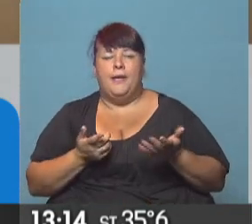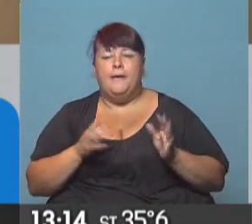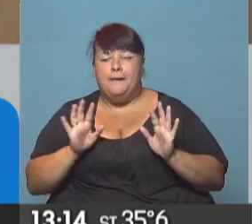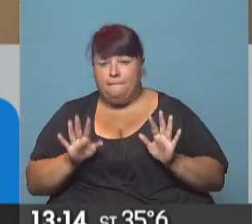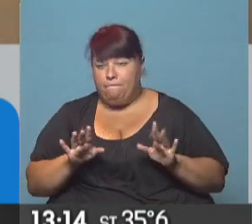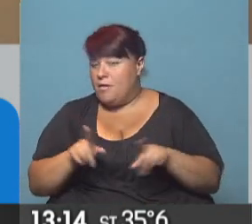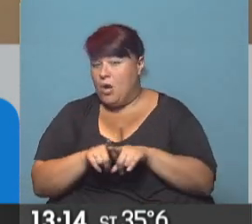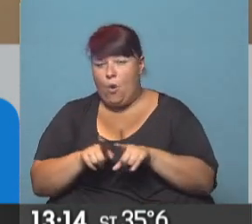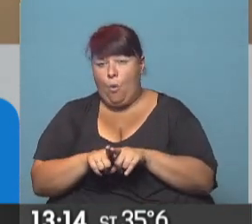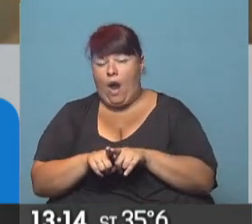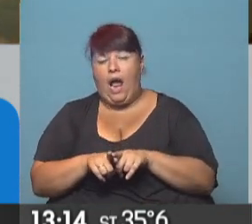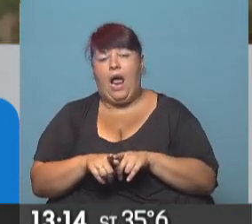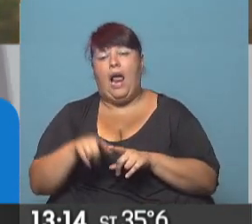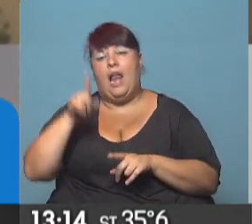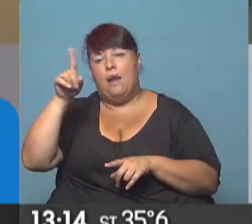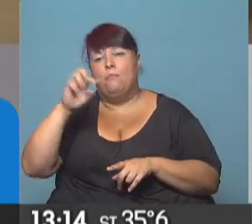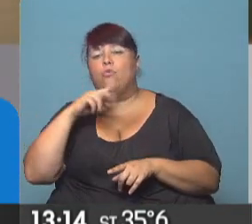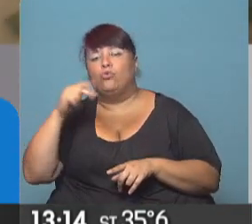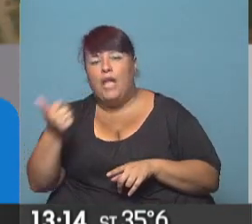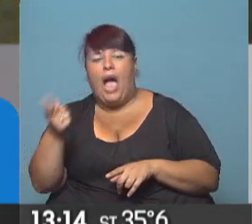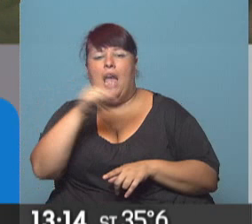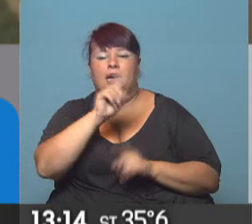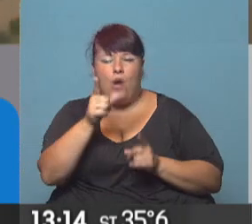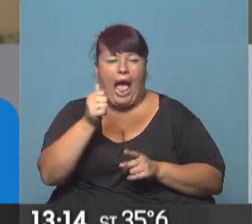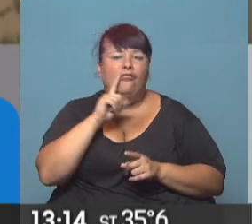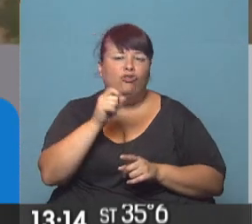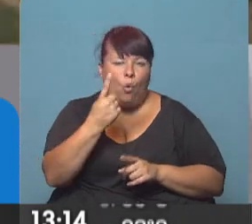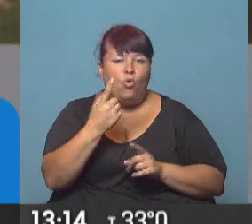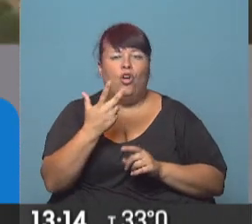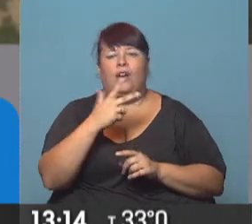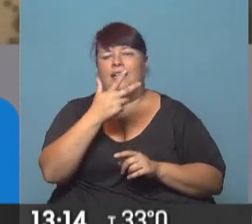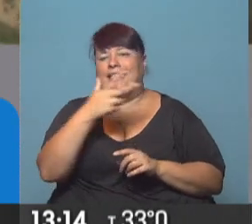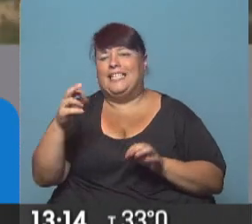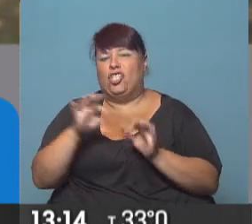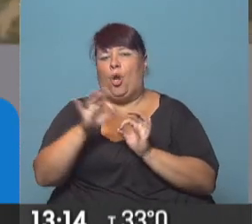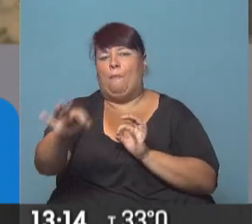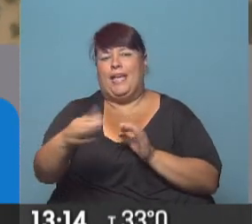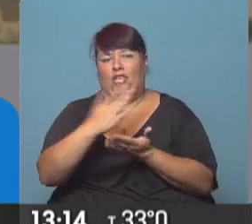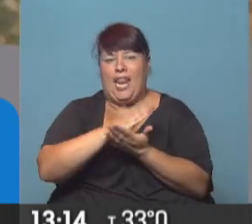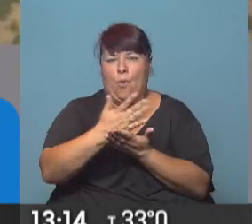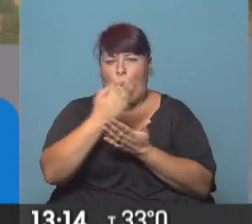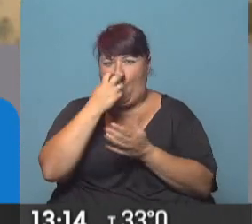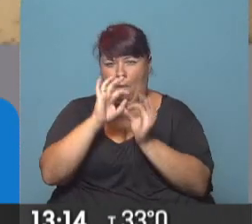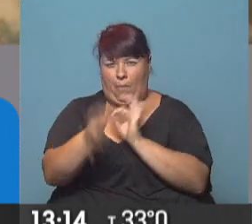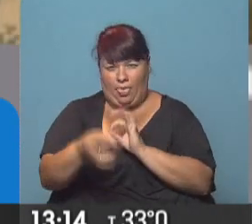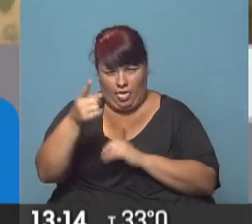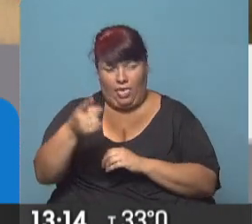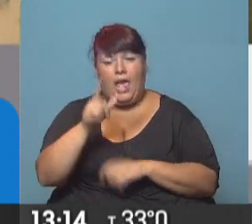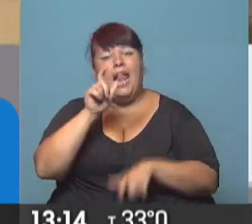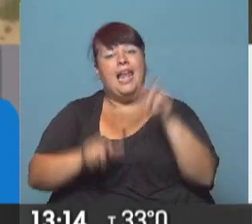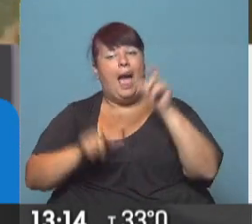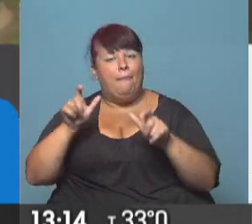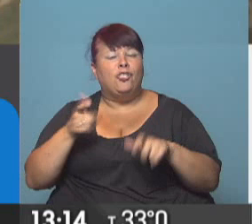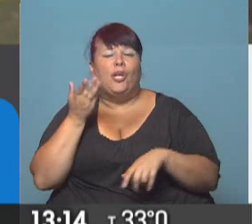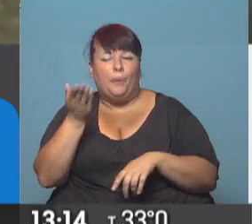Pasó lo mismo en La Puntana, también en Alito 1, ubicado a 300 metros del límite con Bolivia. Sus habitantes